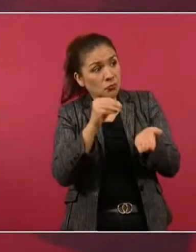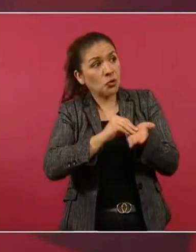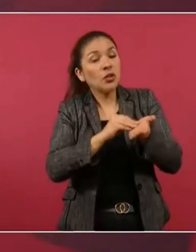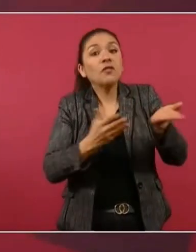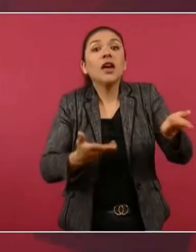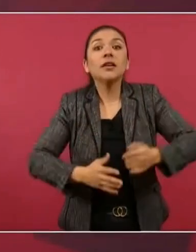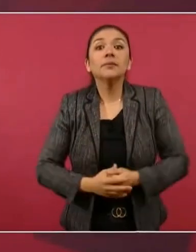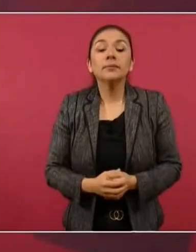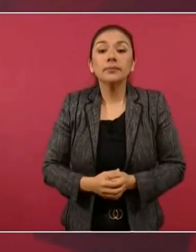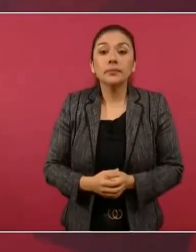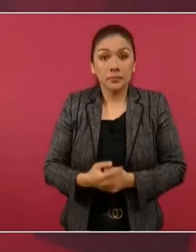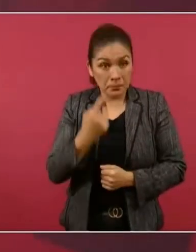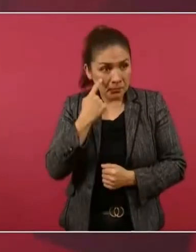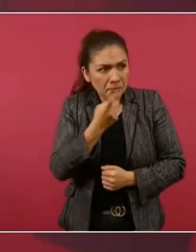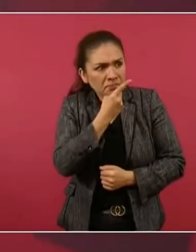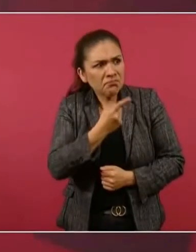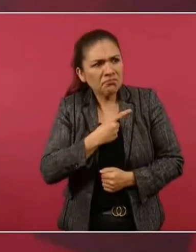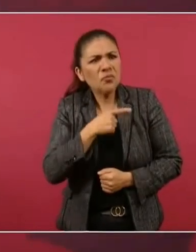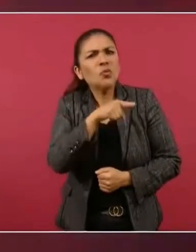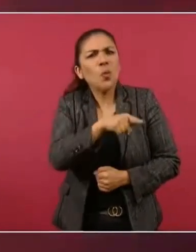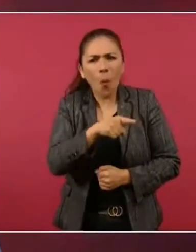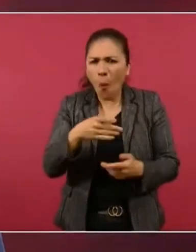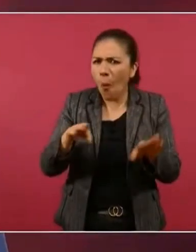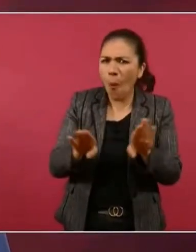y que me diga cómo le hizo